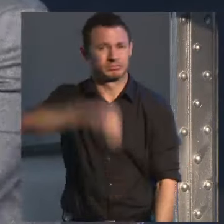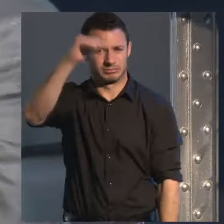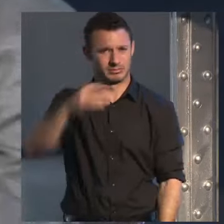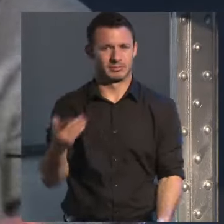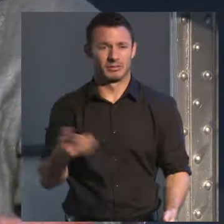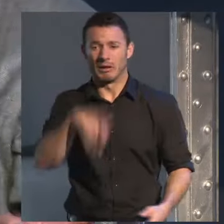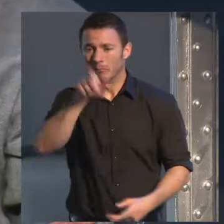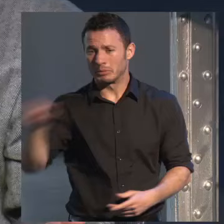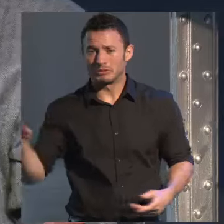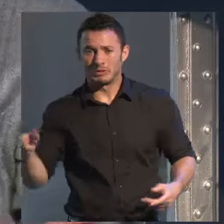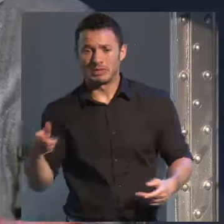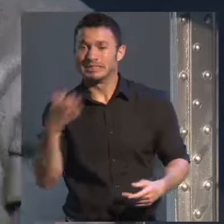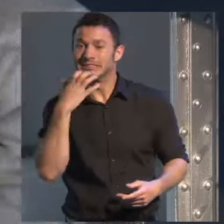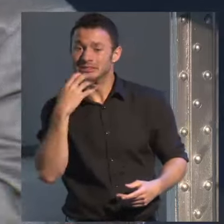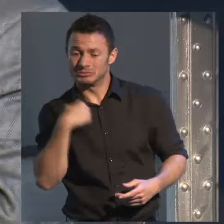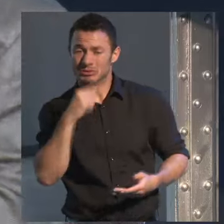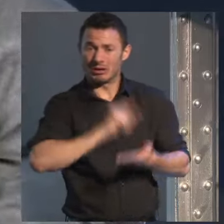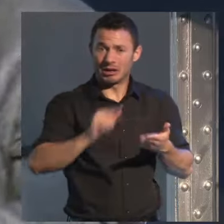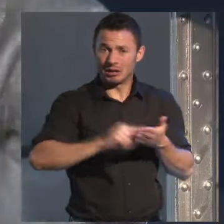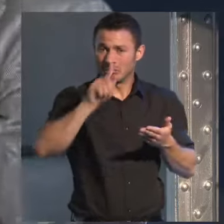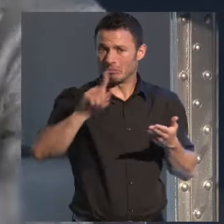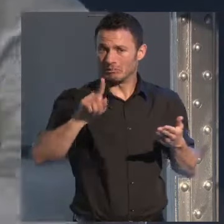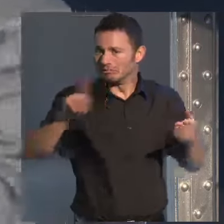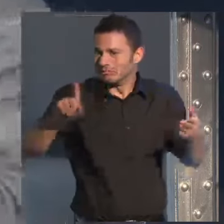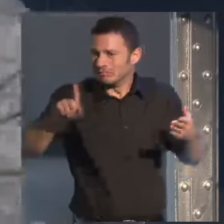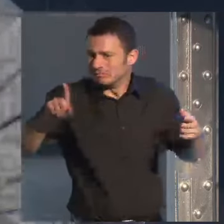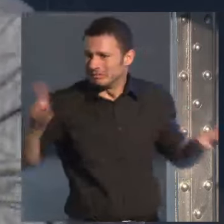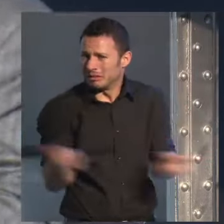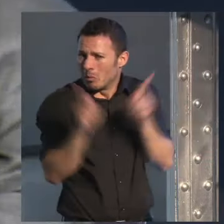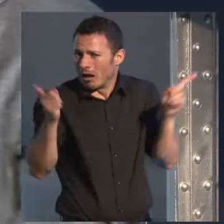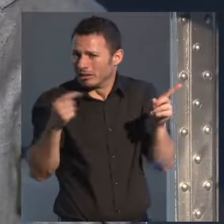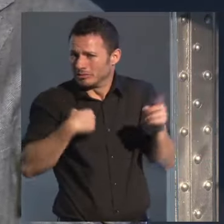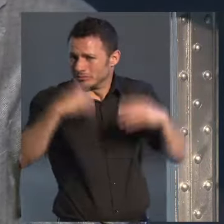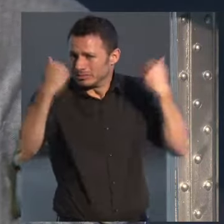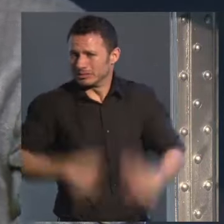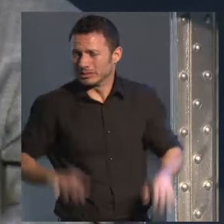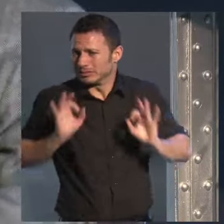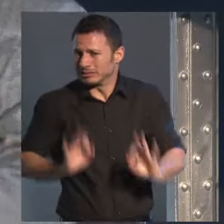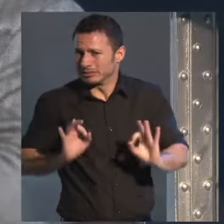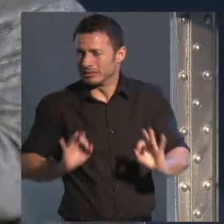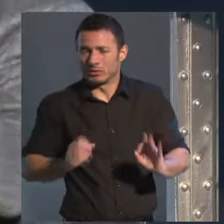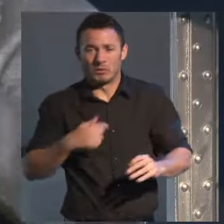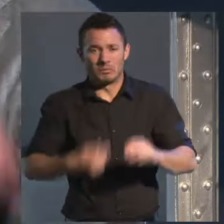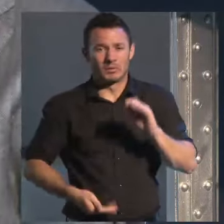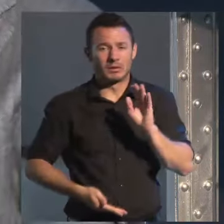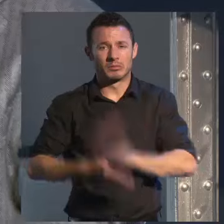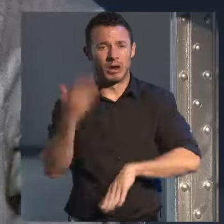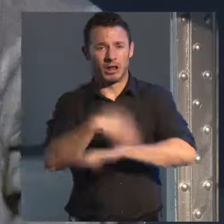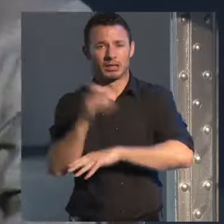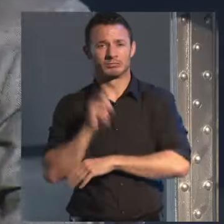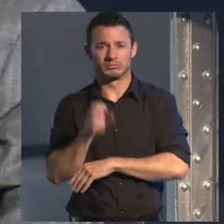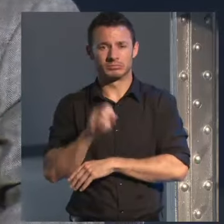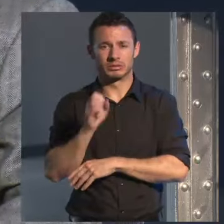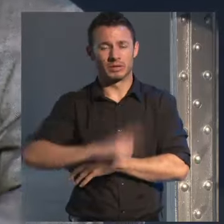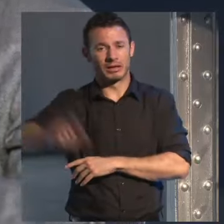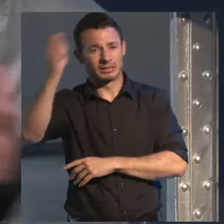le importa un carajo si yo soy escritor o no esto yo soy el que soy y salgo a la calle a caminar y me saludan y